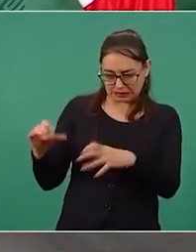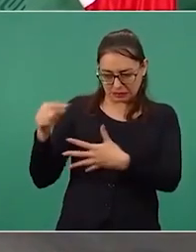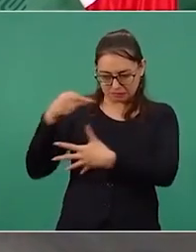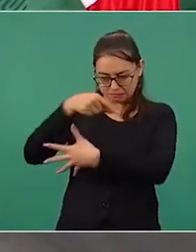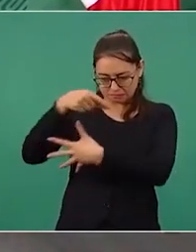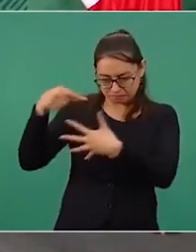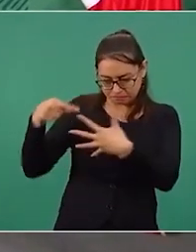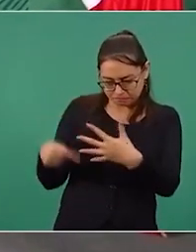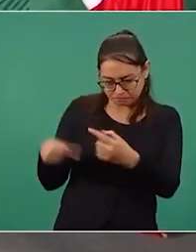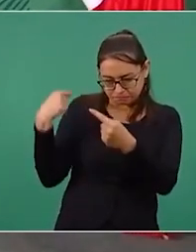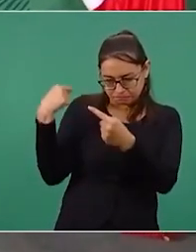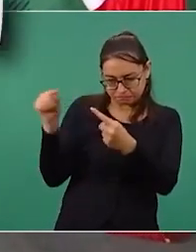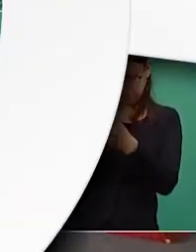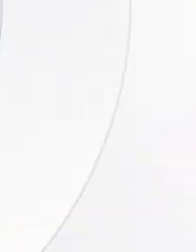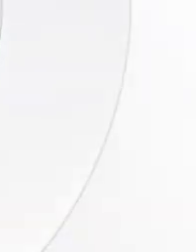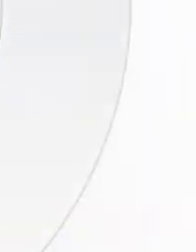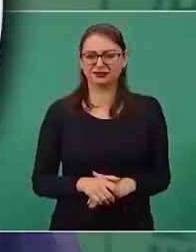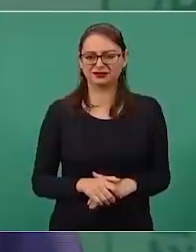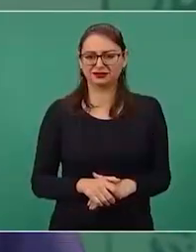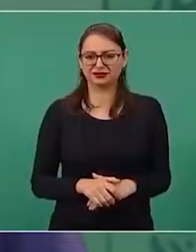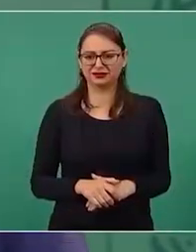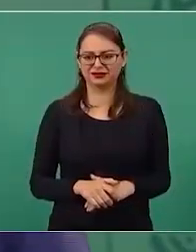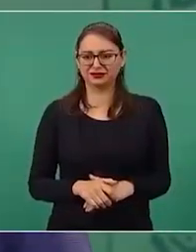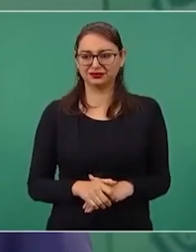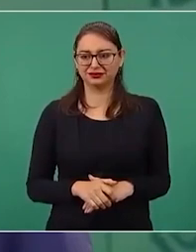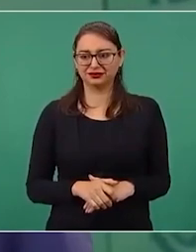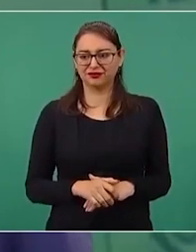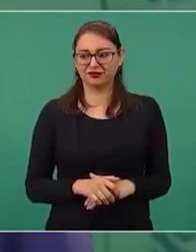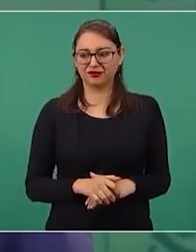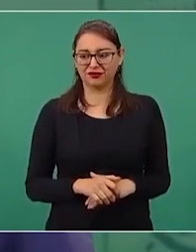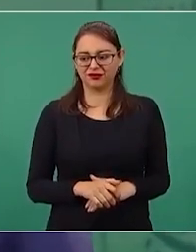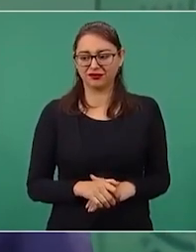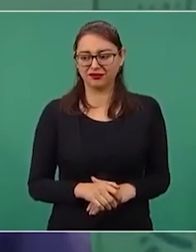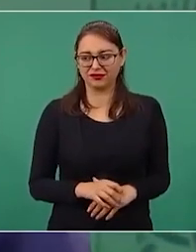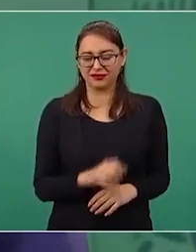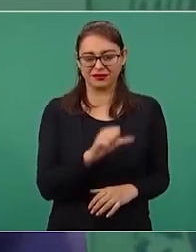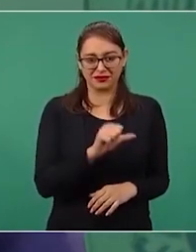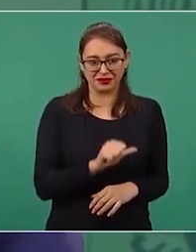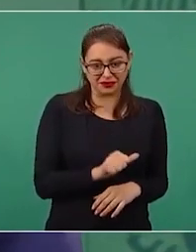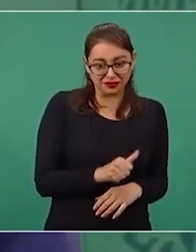estricto, famoso.